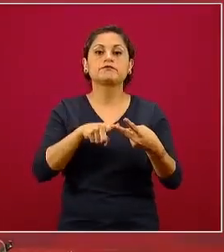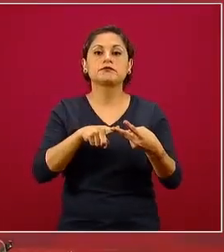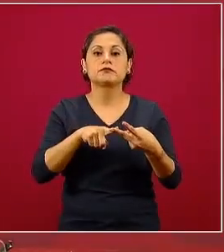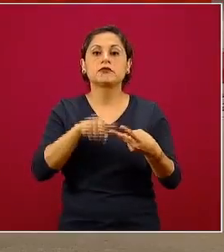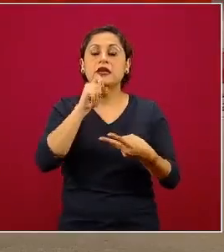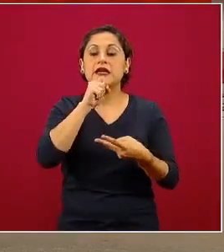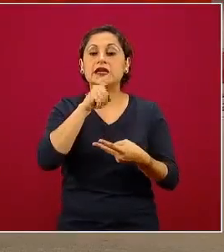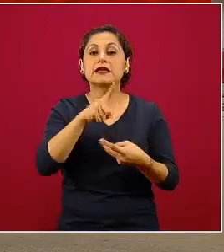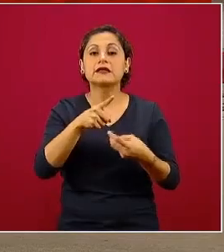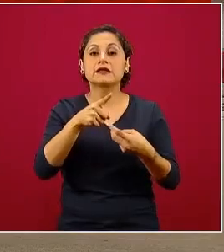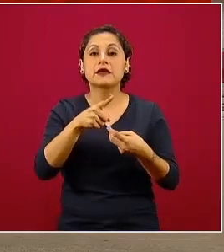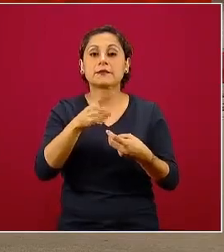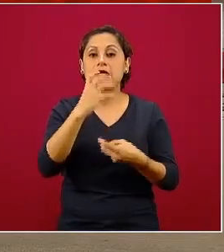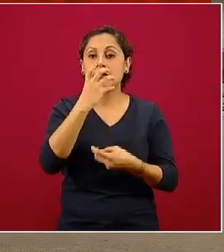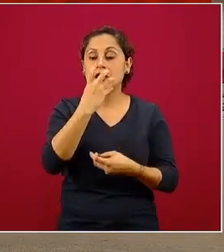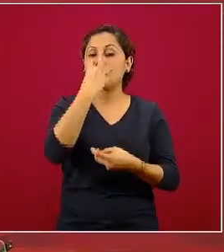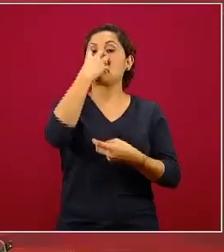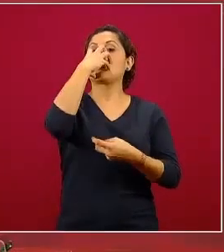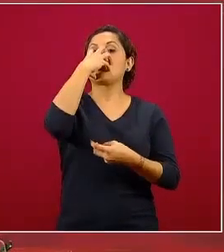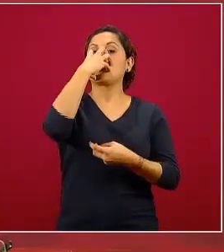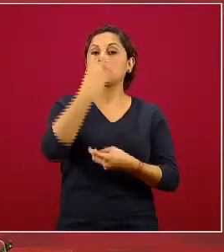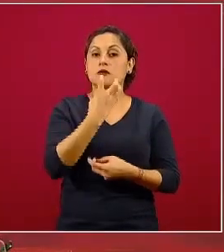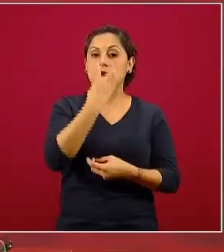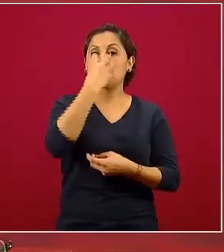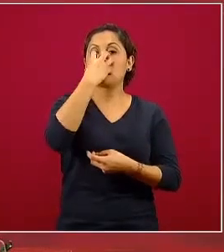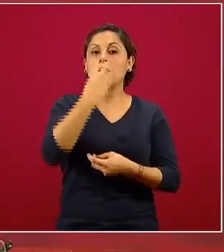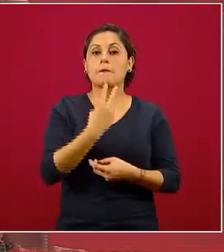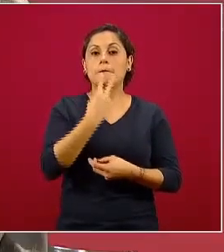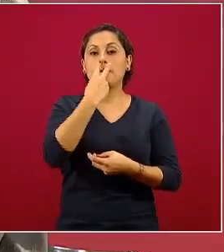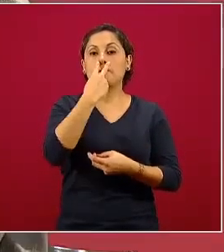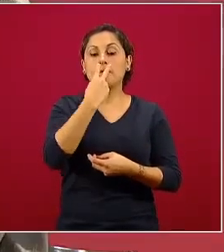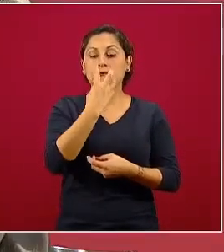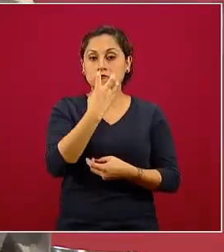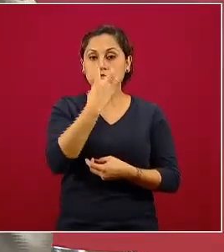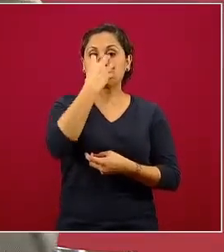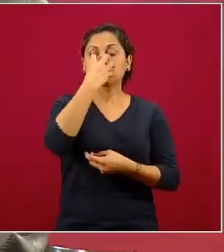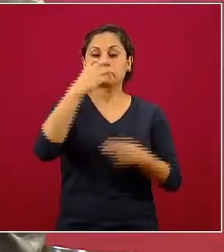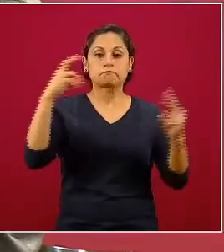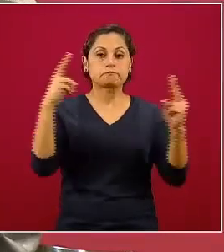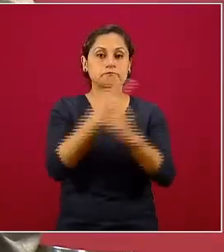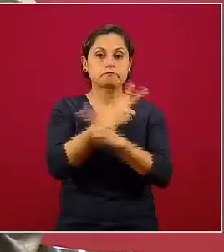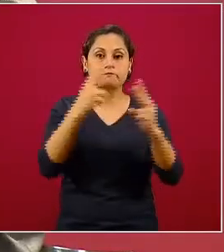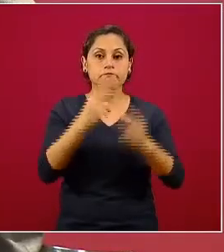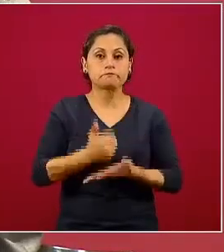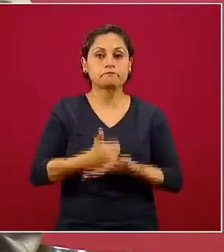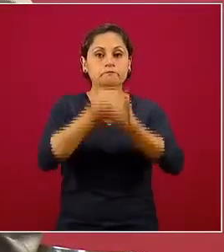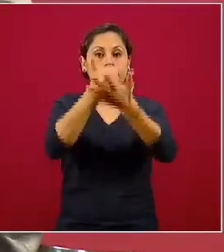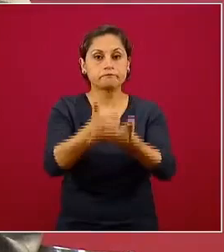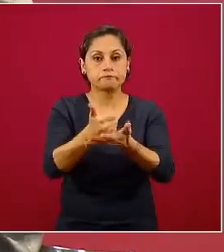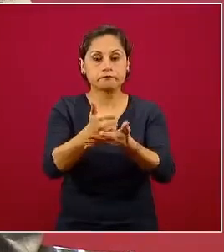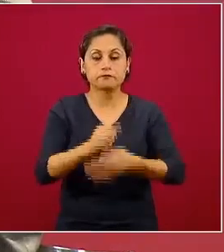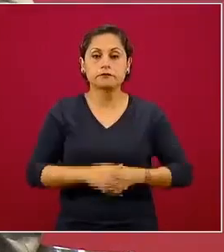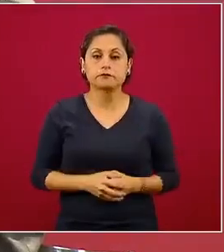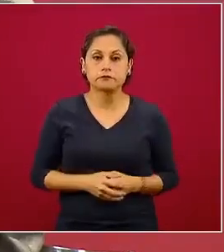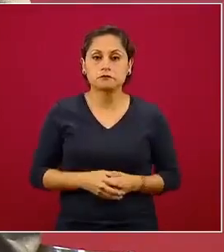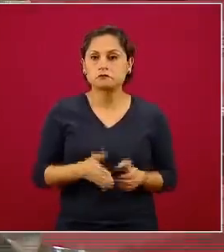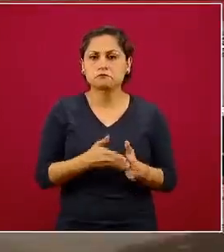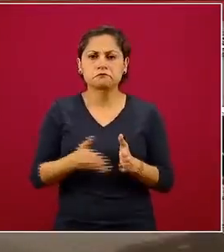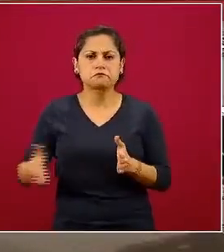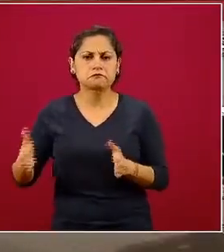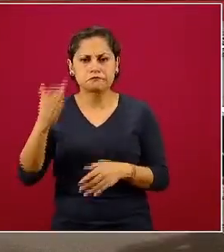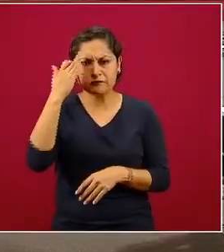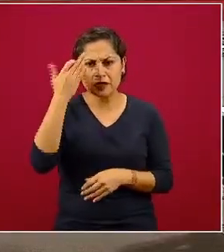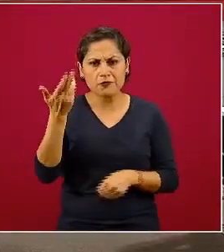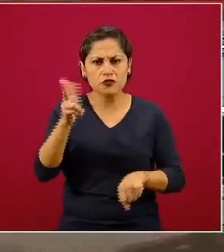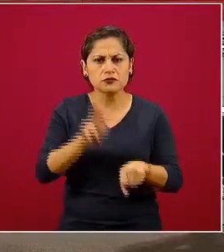oxigenación no invasiva, una mascarilla de oxígeno, unas puntas nasales y las hospitalizaciones pueden durar cinco